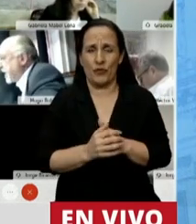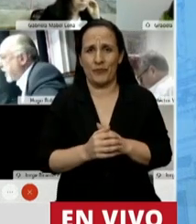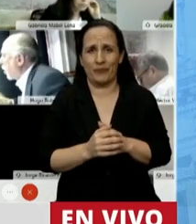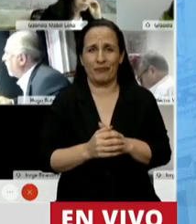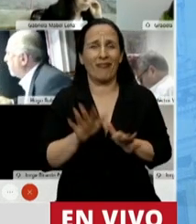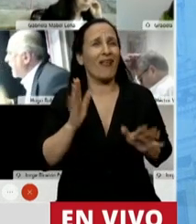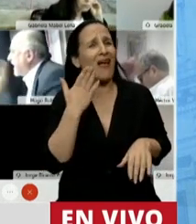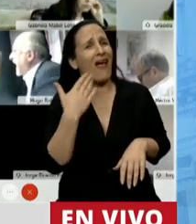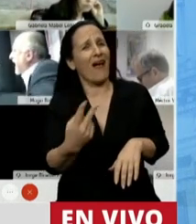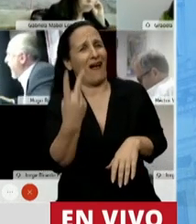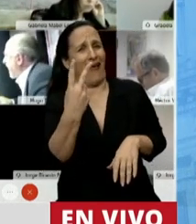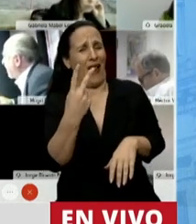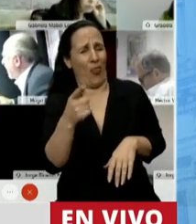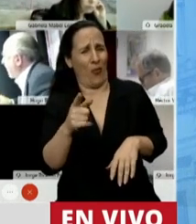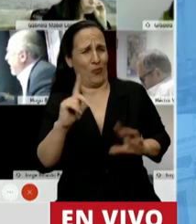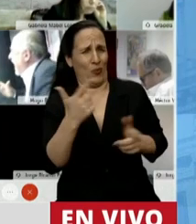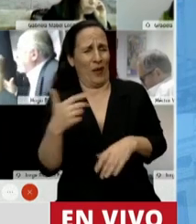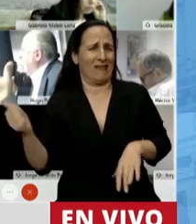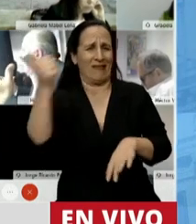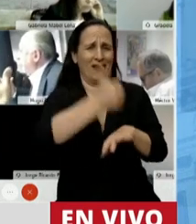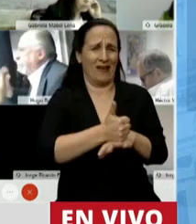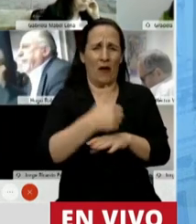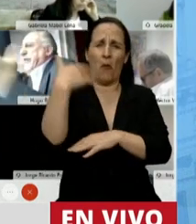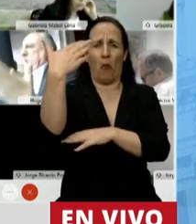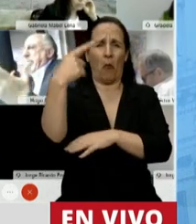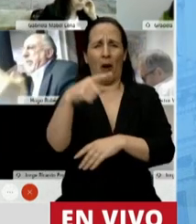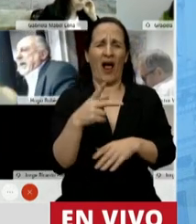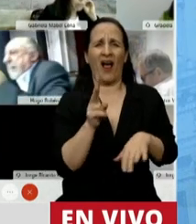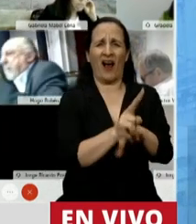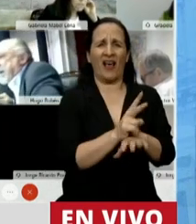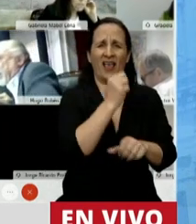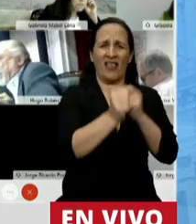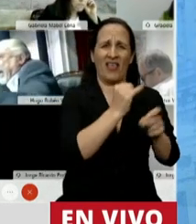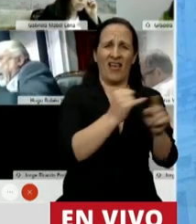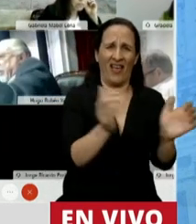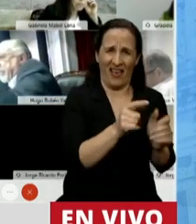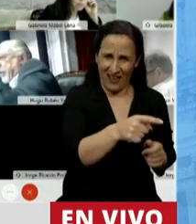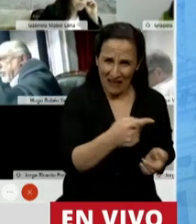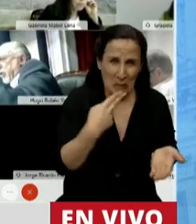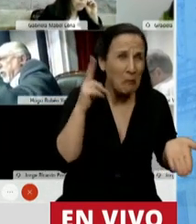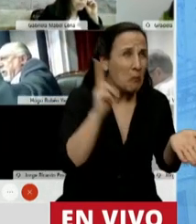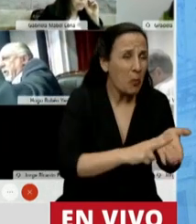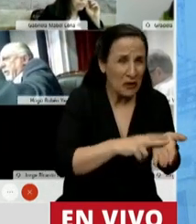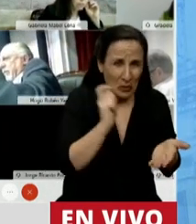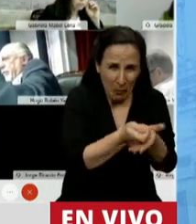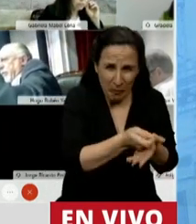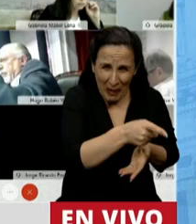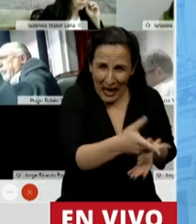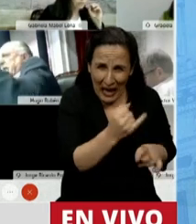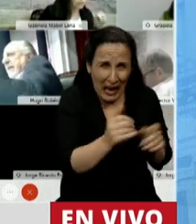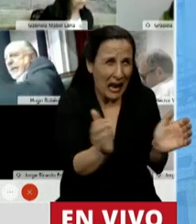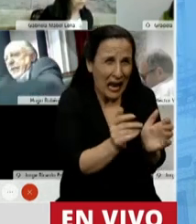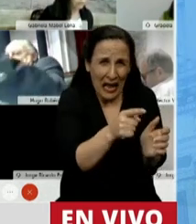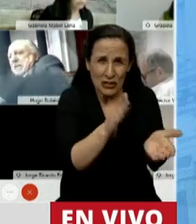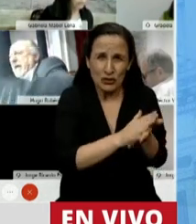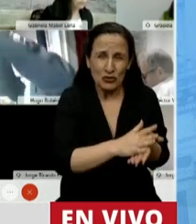cínico venir acá a hablar en defensa de las pymes. ¿Qué pymes va a pagar un impuesto sobre